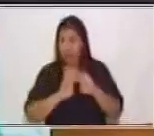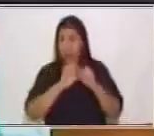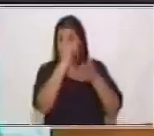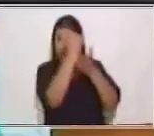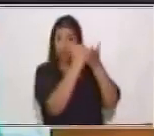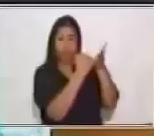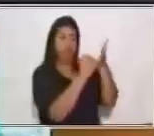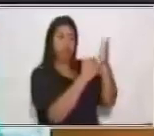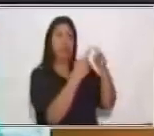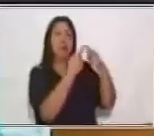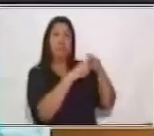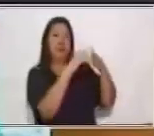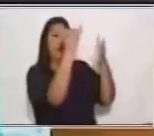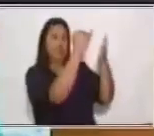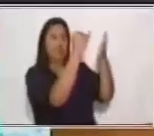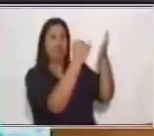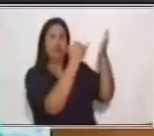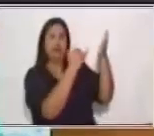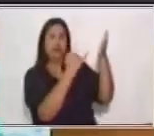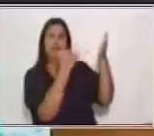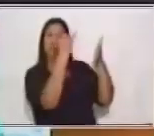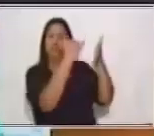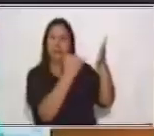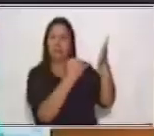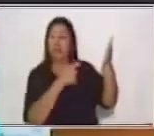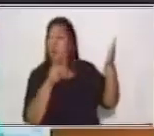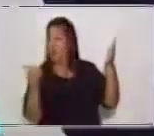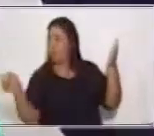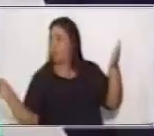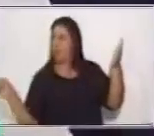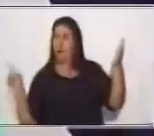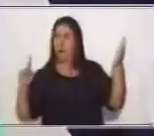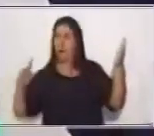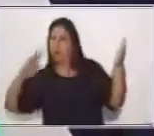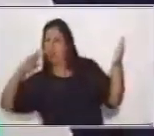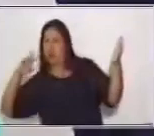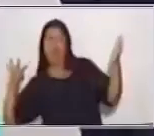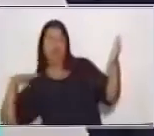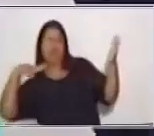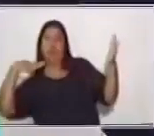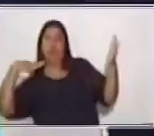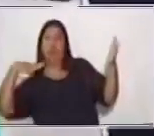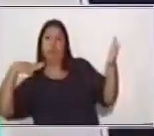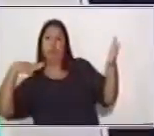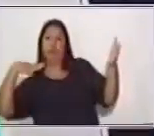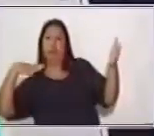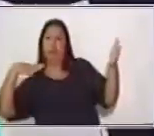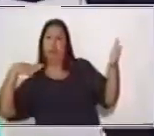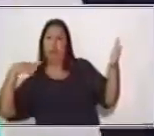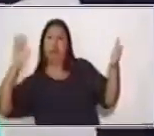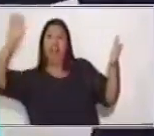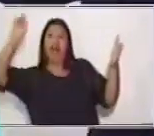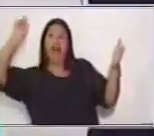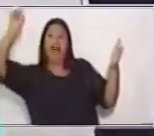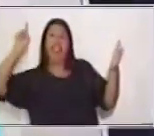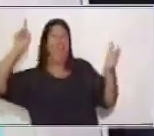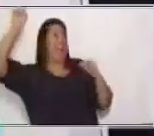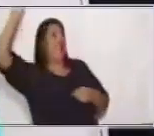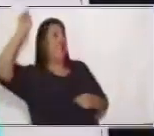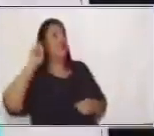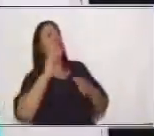Y tú tienes que ir adivinando qué es lo que está dibujando la persona en turno, ¿verdad? Y todos van a gritar, ¡una flor!